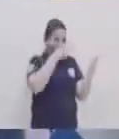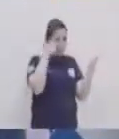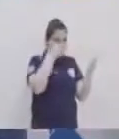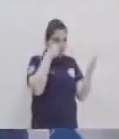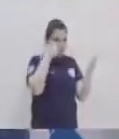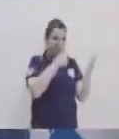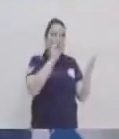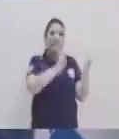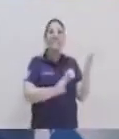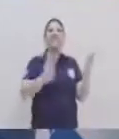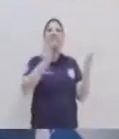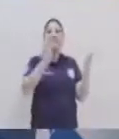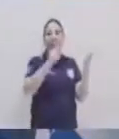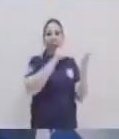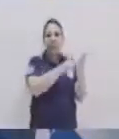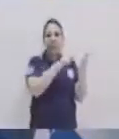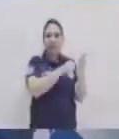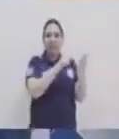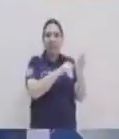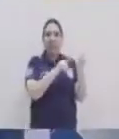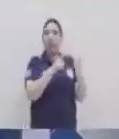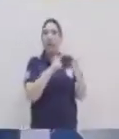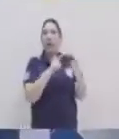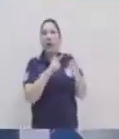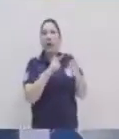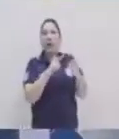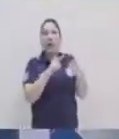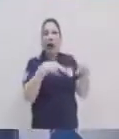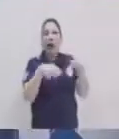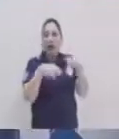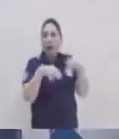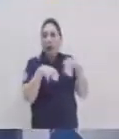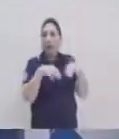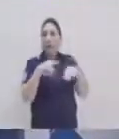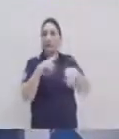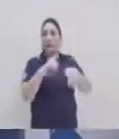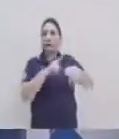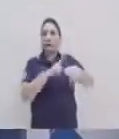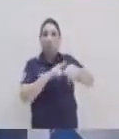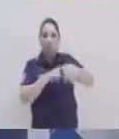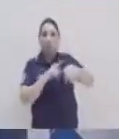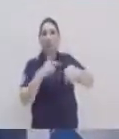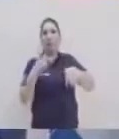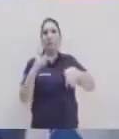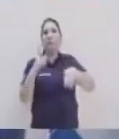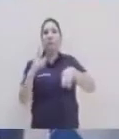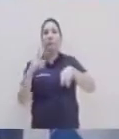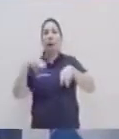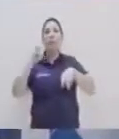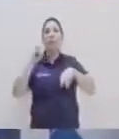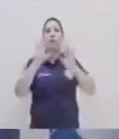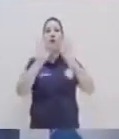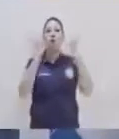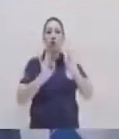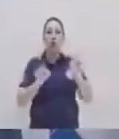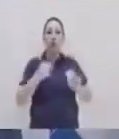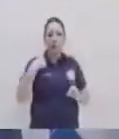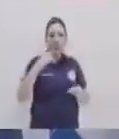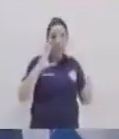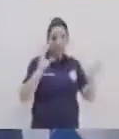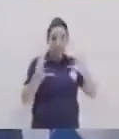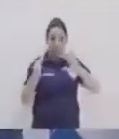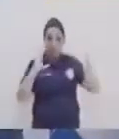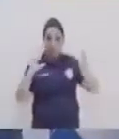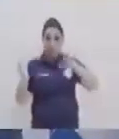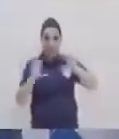identificar estos tres aspectos, ¿verdad? Y si lo estamos escribiendo, tomar en cuenta estos tres aspectos para que podamos entender y